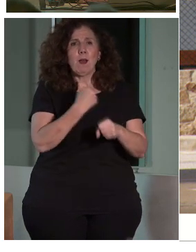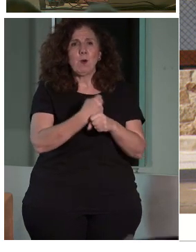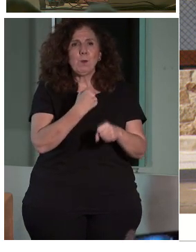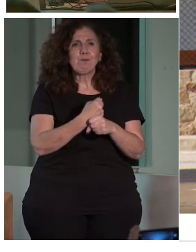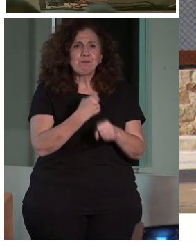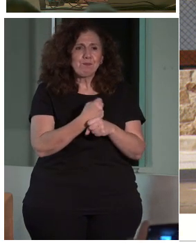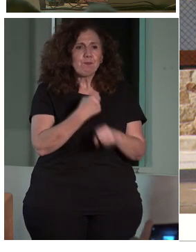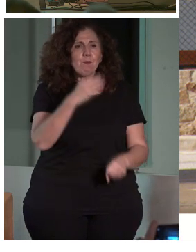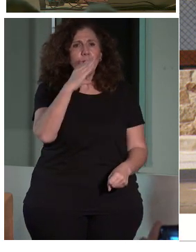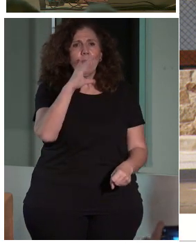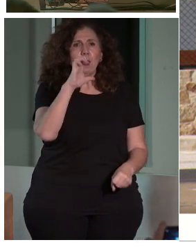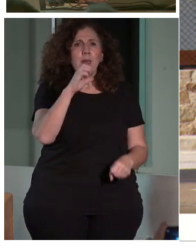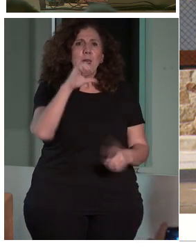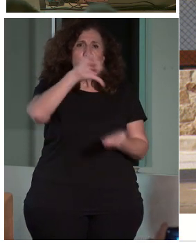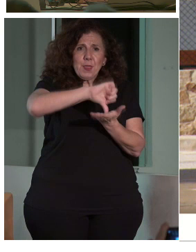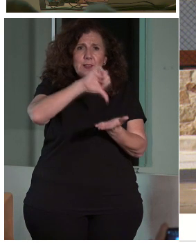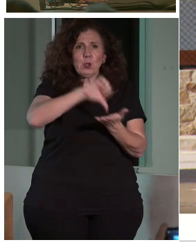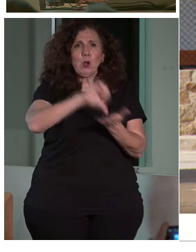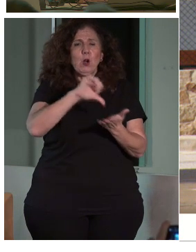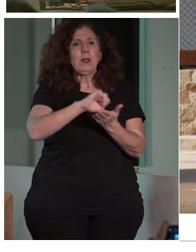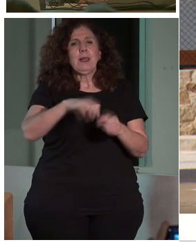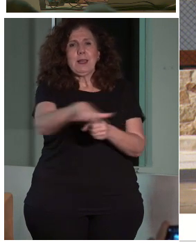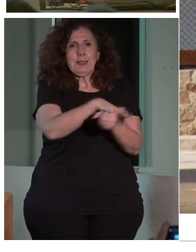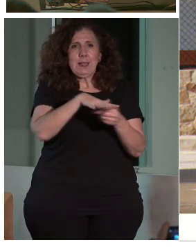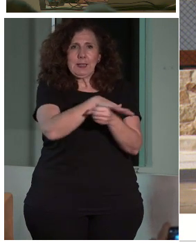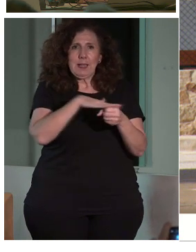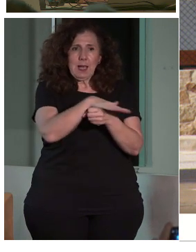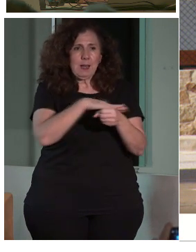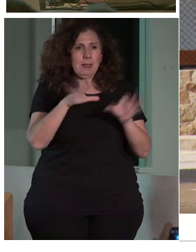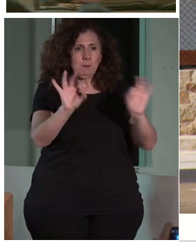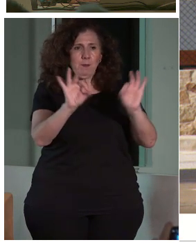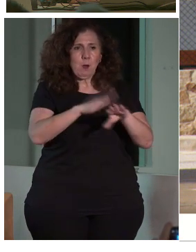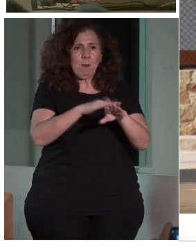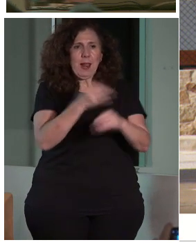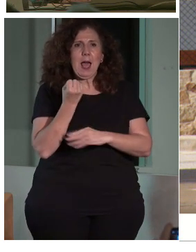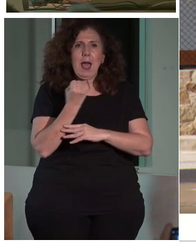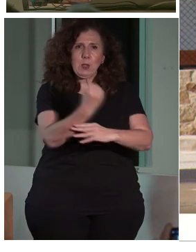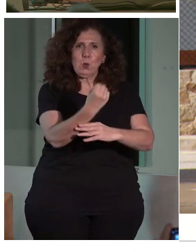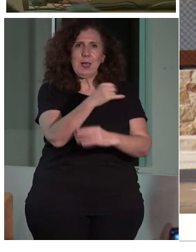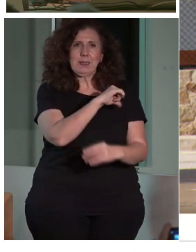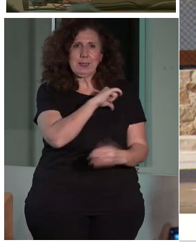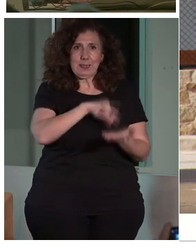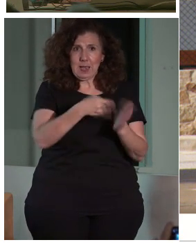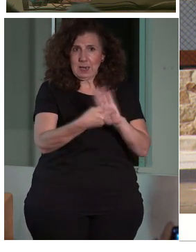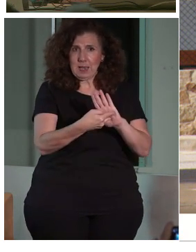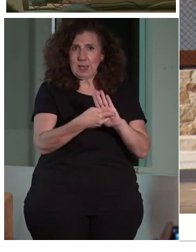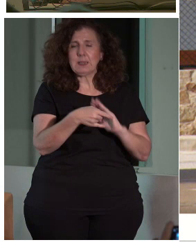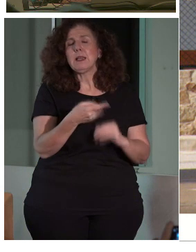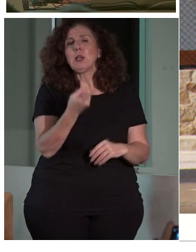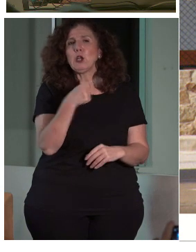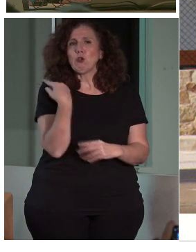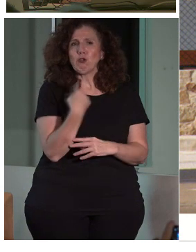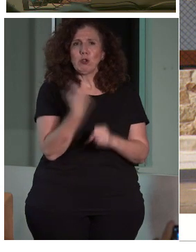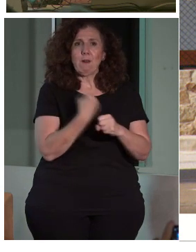lo conocéis, es el Centro Estatal de Autonomía Personal y Ayudas Técnicas, es un centro público y, bueno, trabajamos